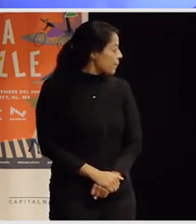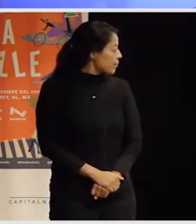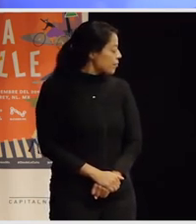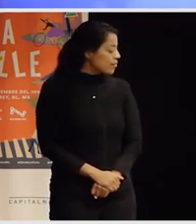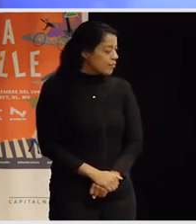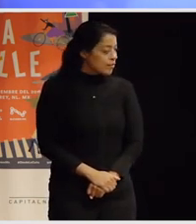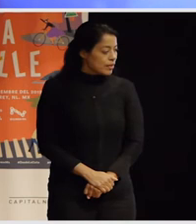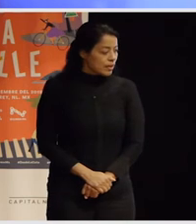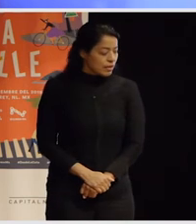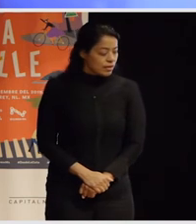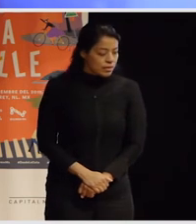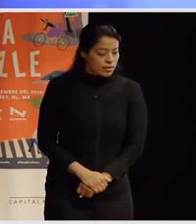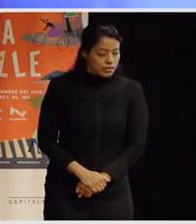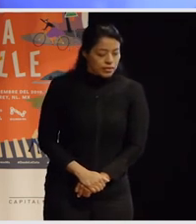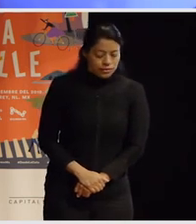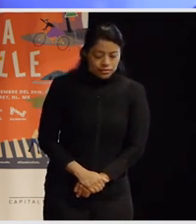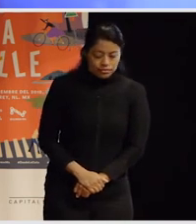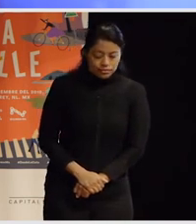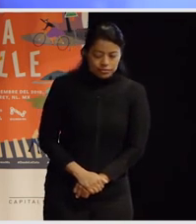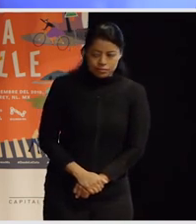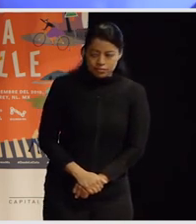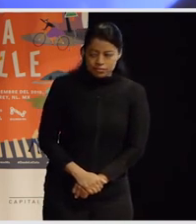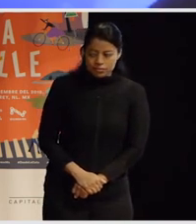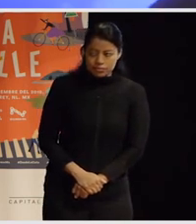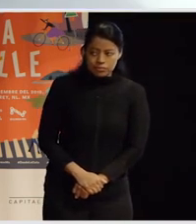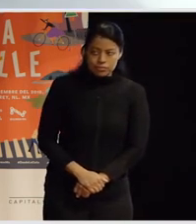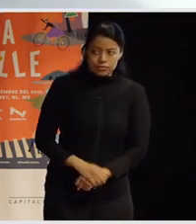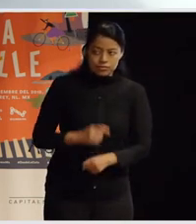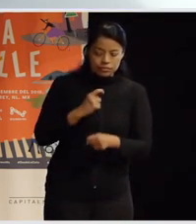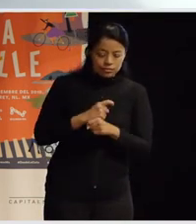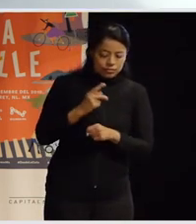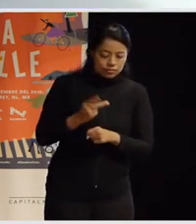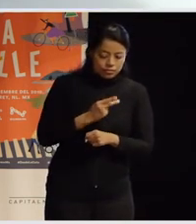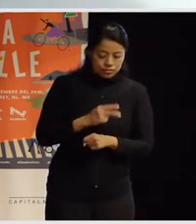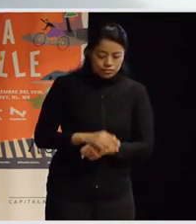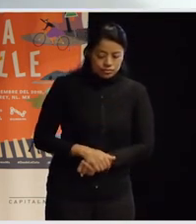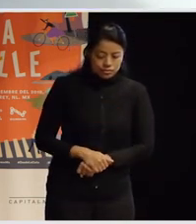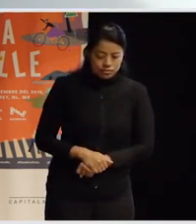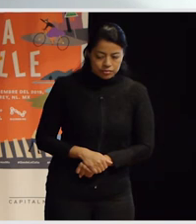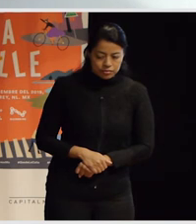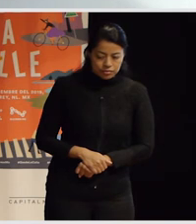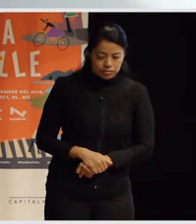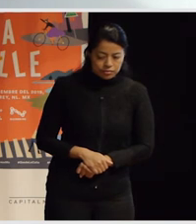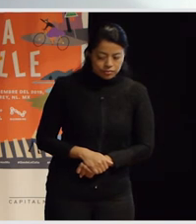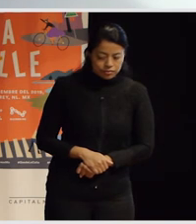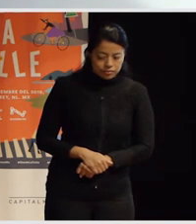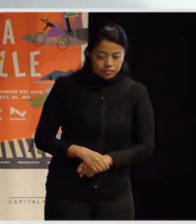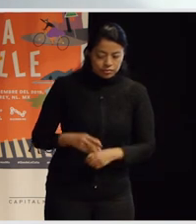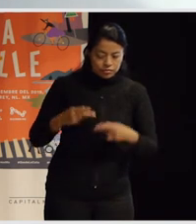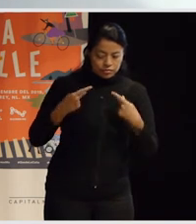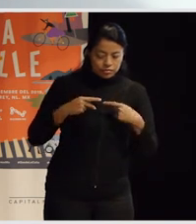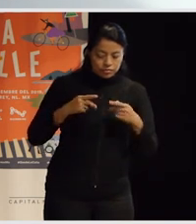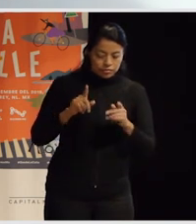vale bueno respecto a la primera que un poco enunciaba el tema de que hoy había menos gente